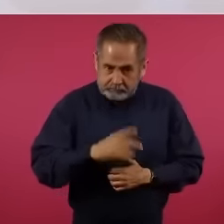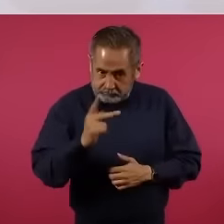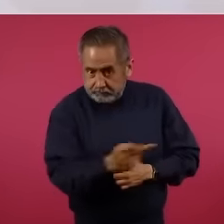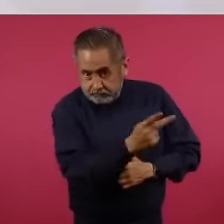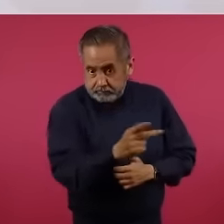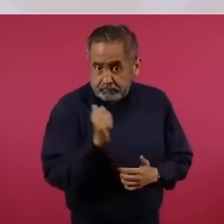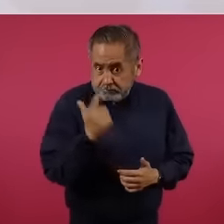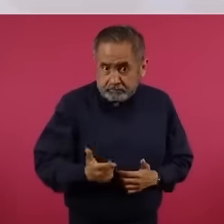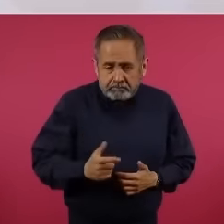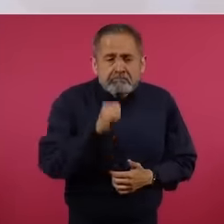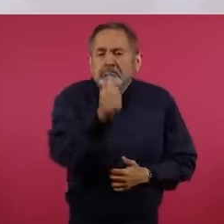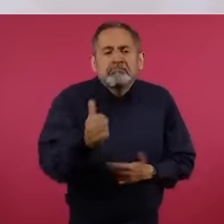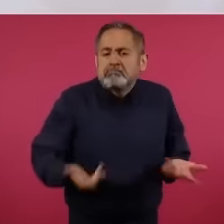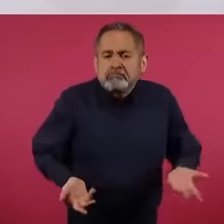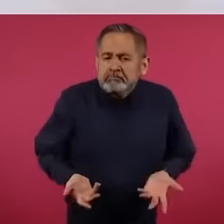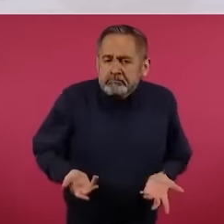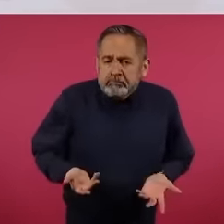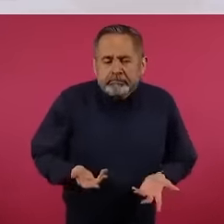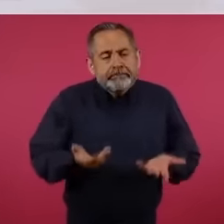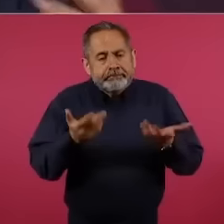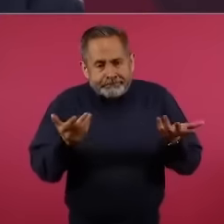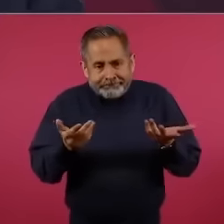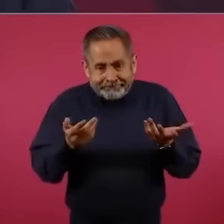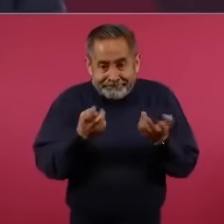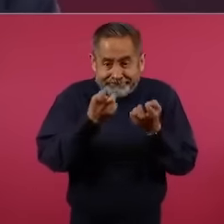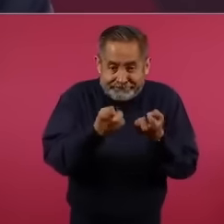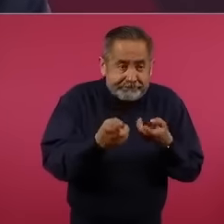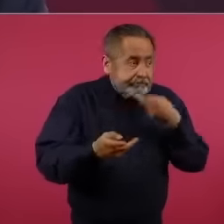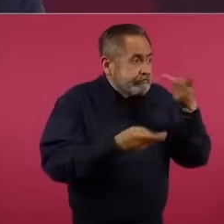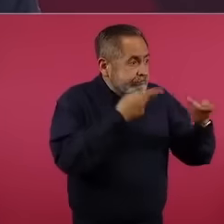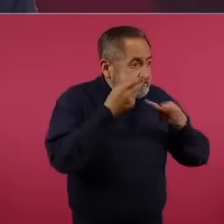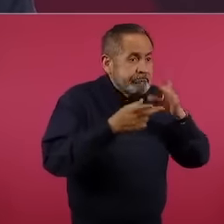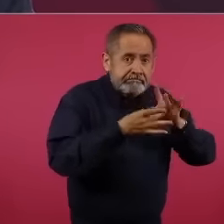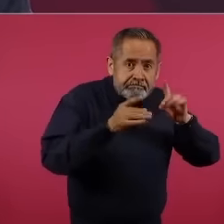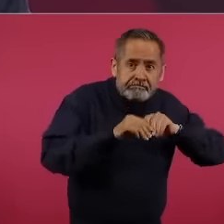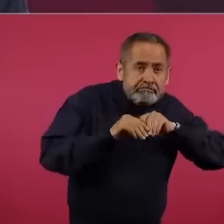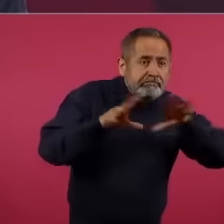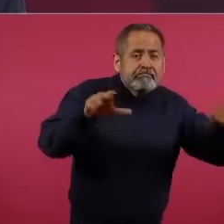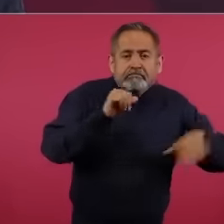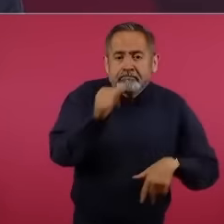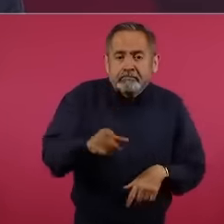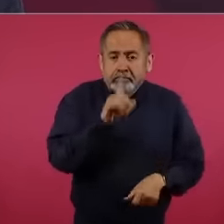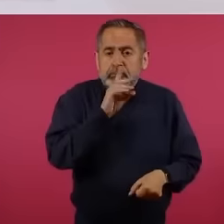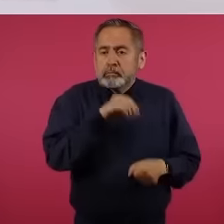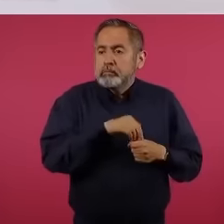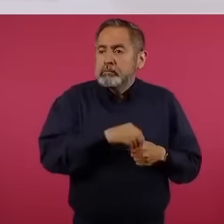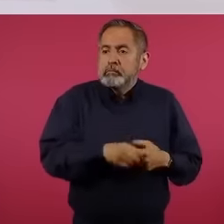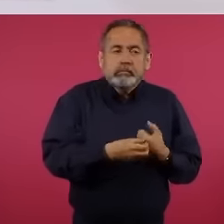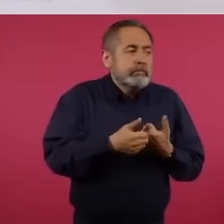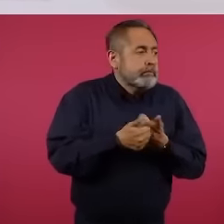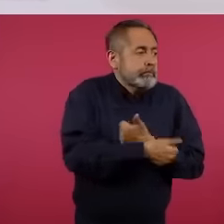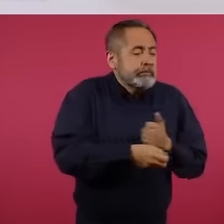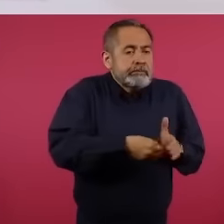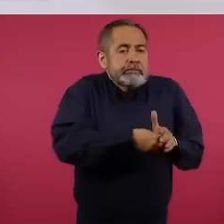Entonces, como eso no se dice, muchos jóvenes